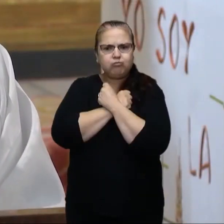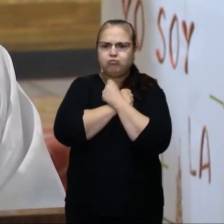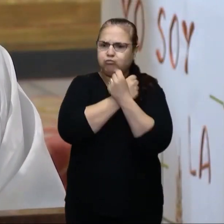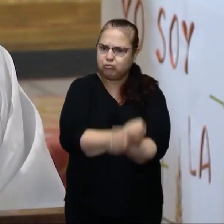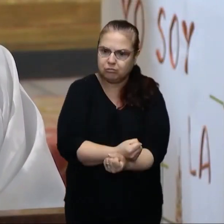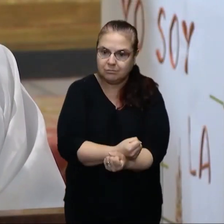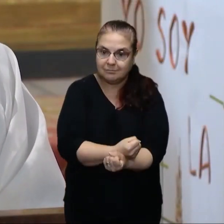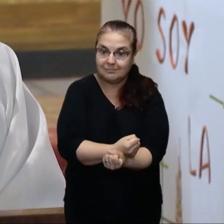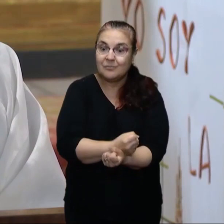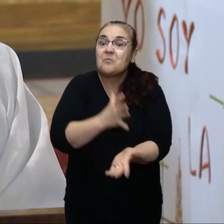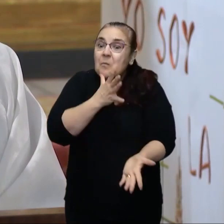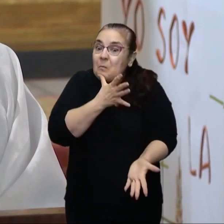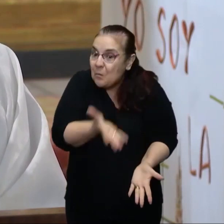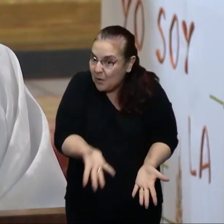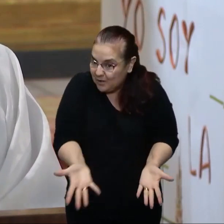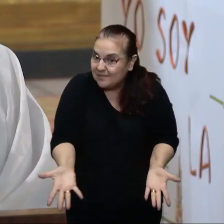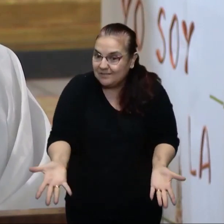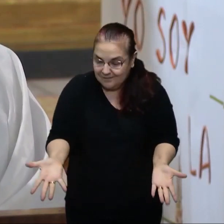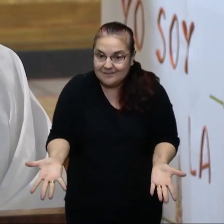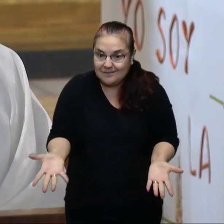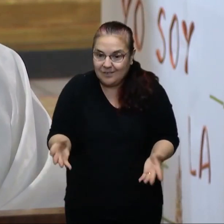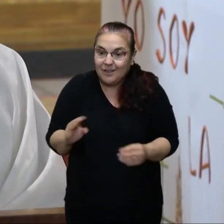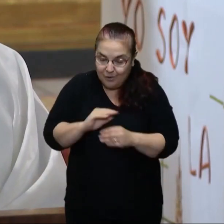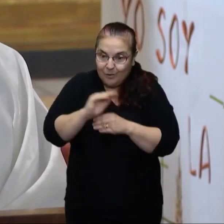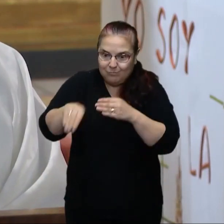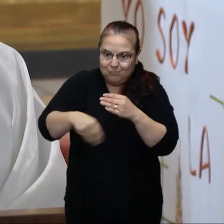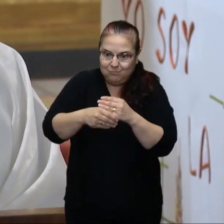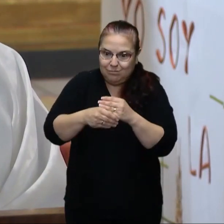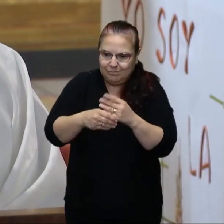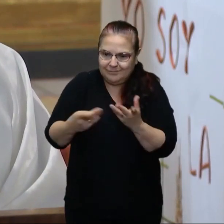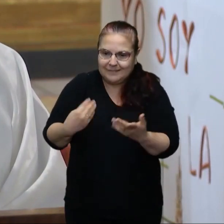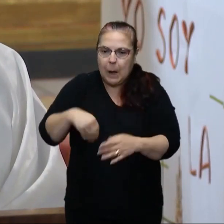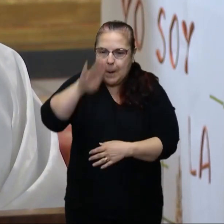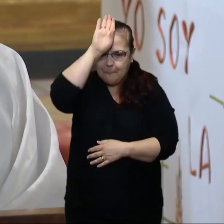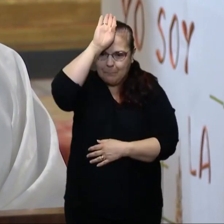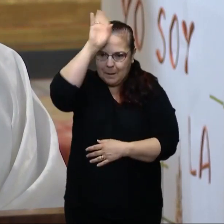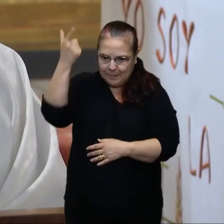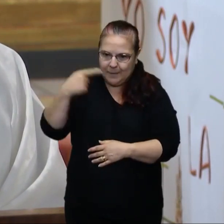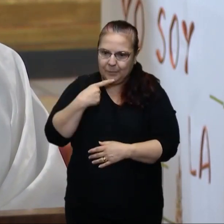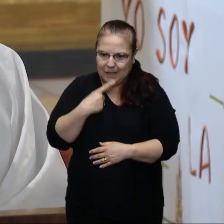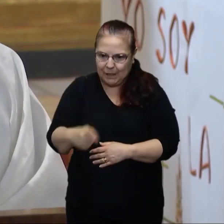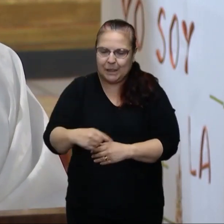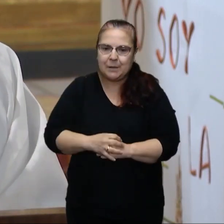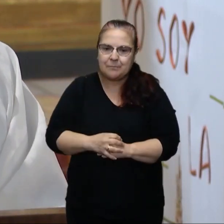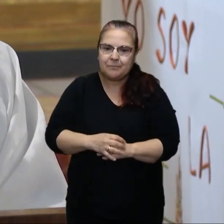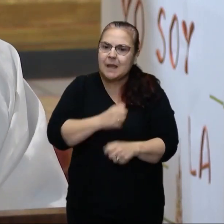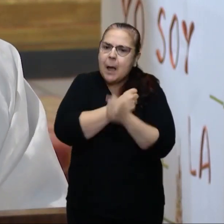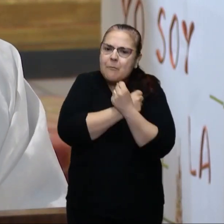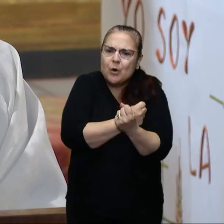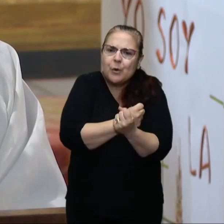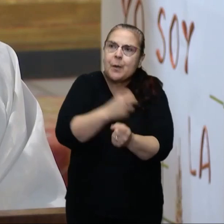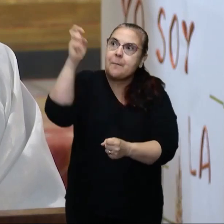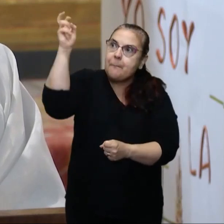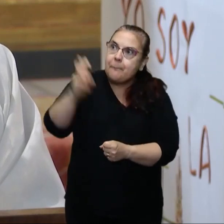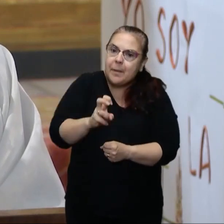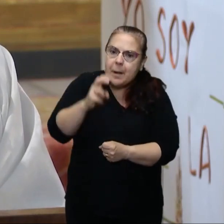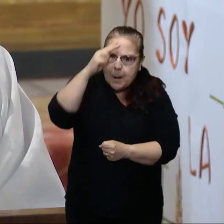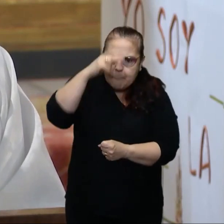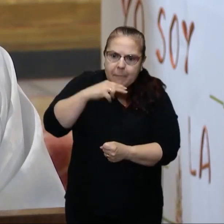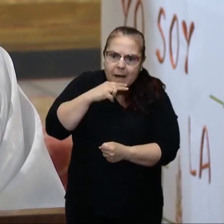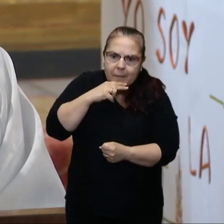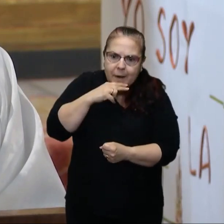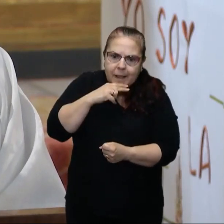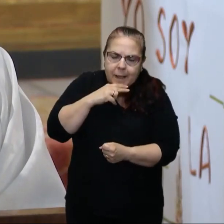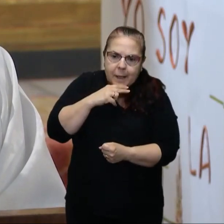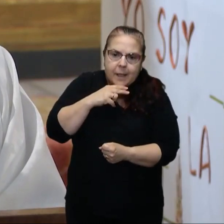Por tanto, añadía el Santo Padre, es un amor que viene del Padre. Y la relación de amor